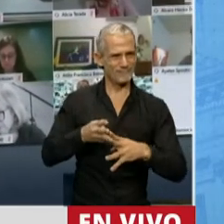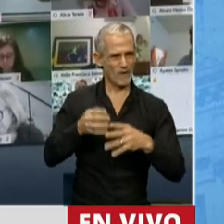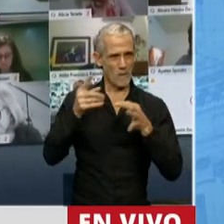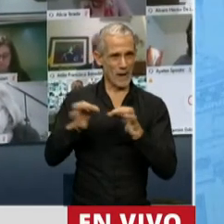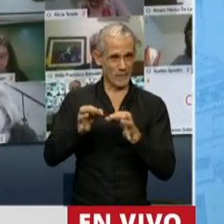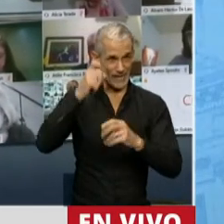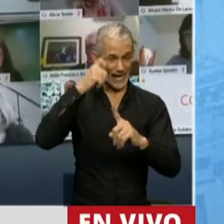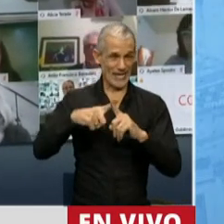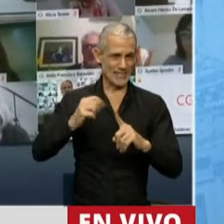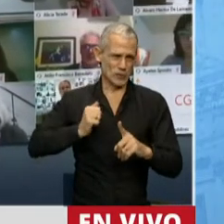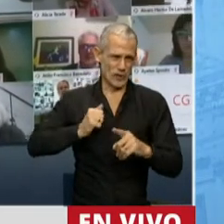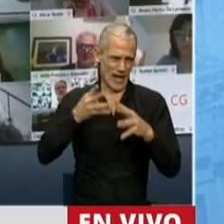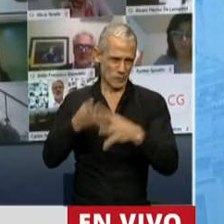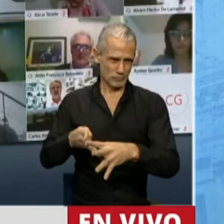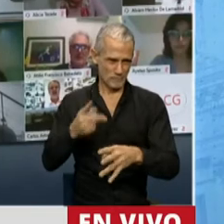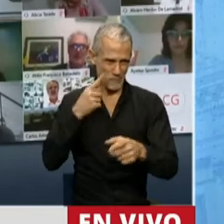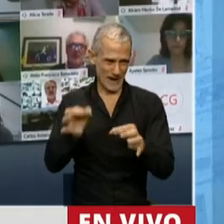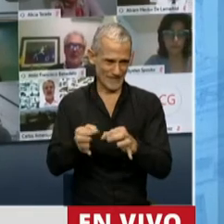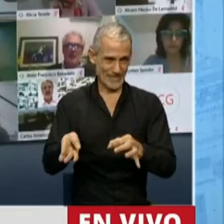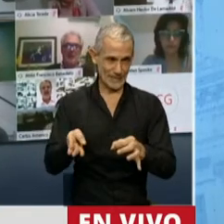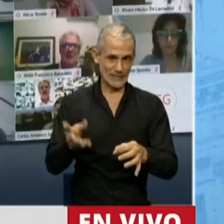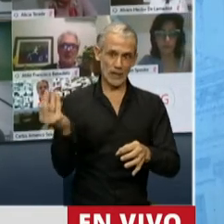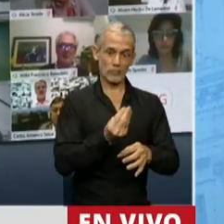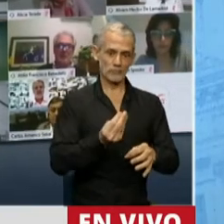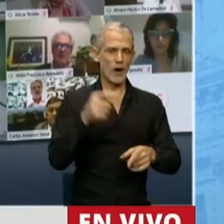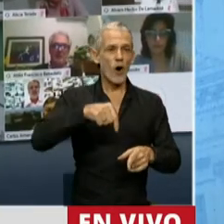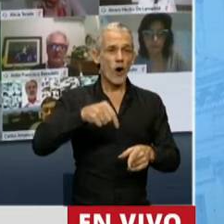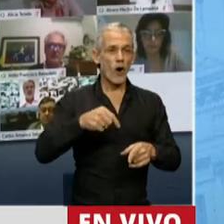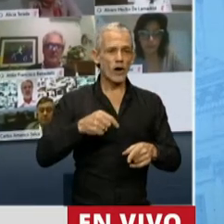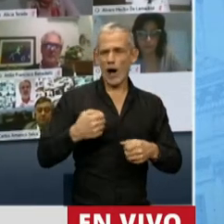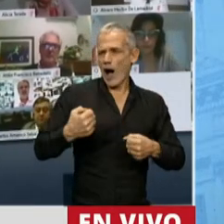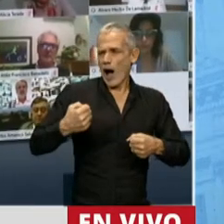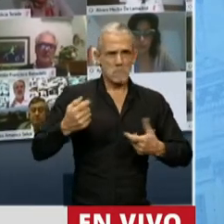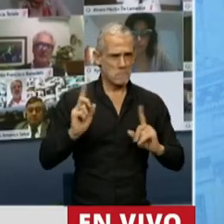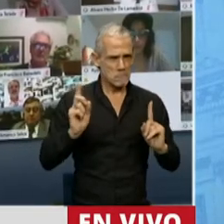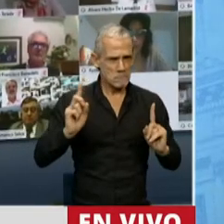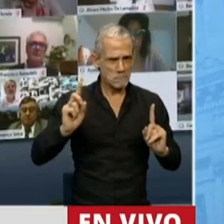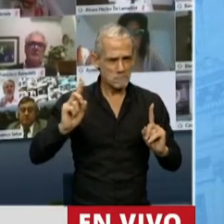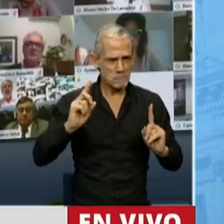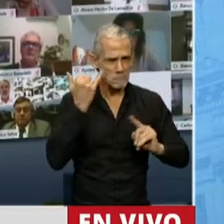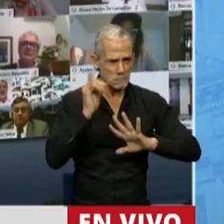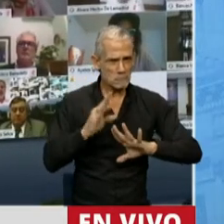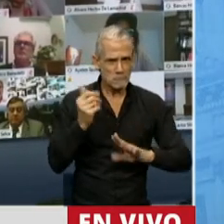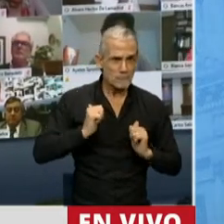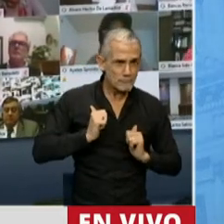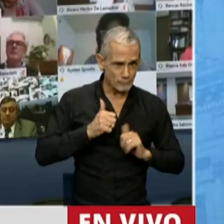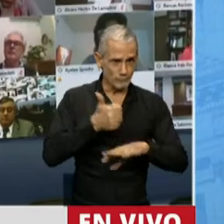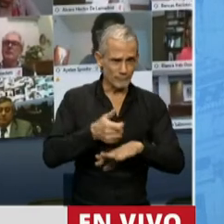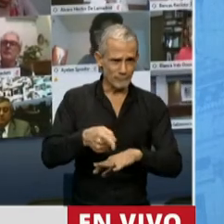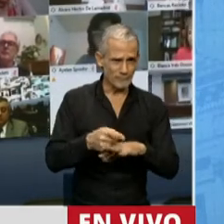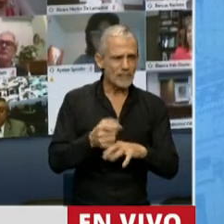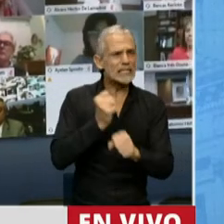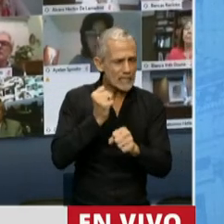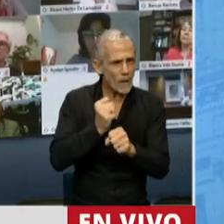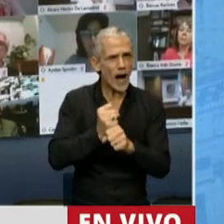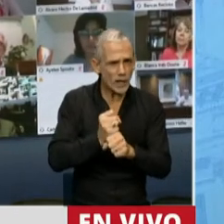excombatientes, esos que hoy no gozan de ninguna gloria. Están allí, codo a